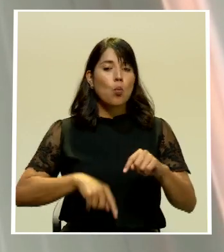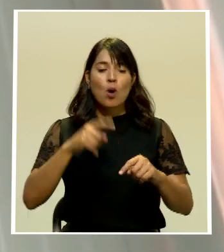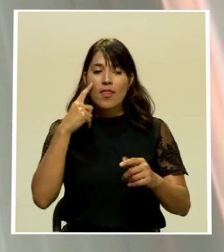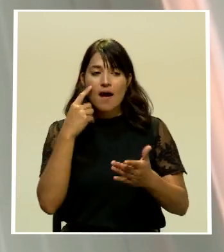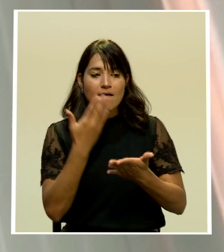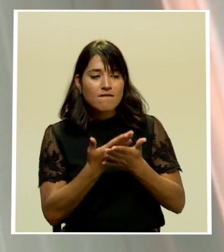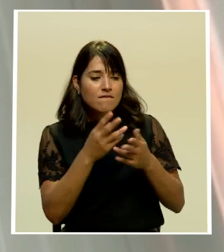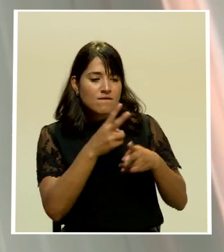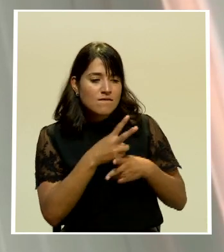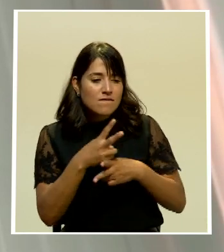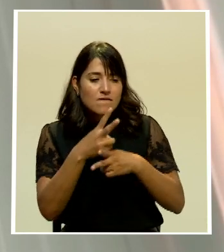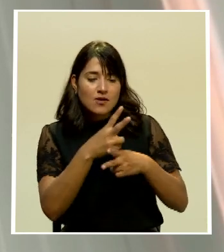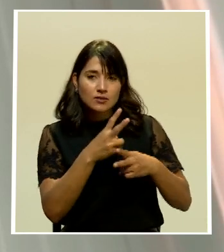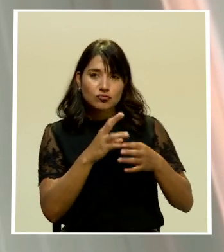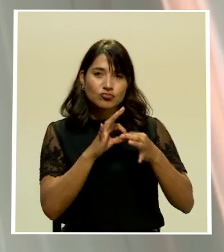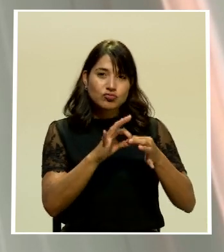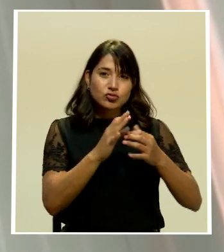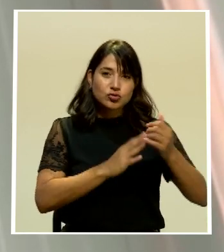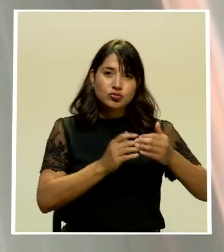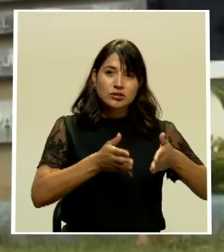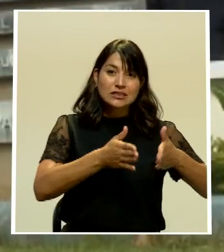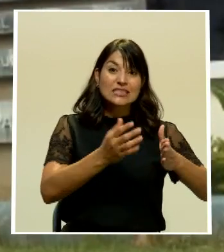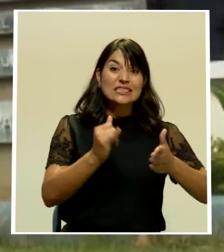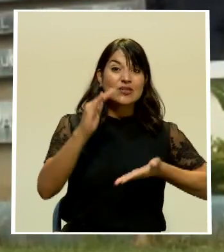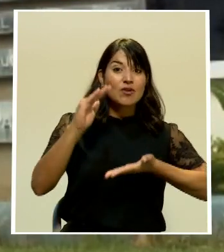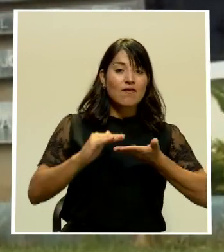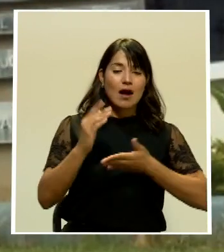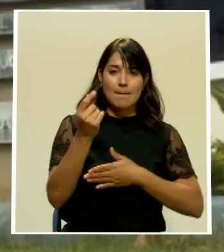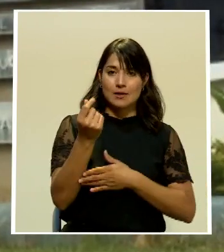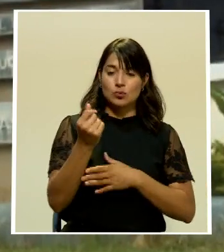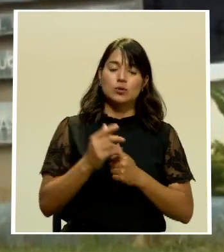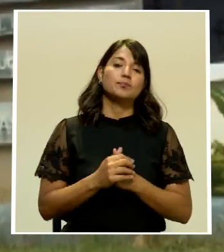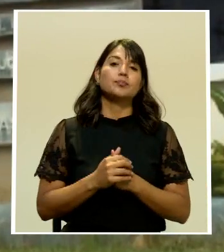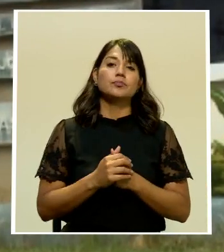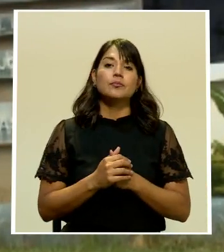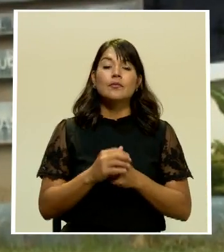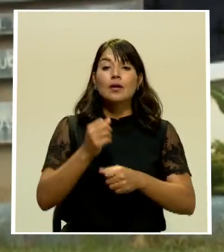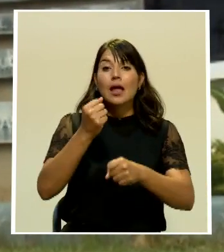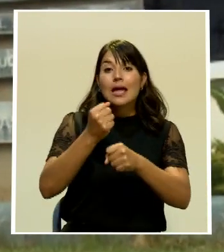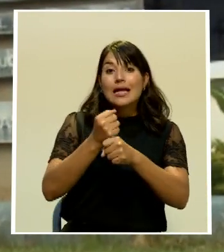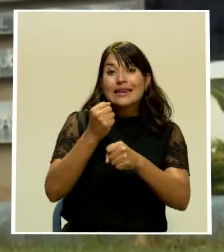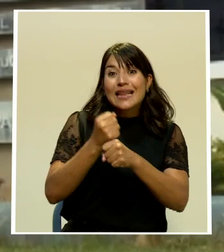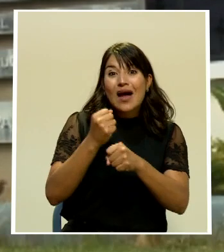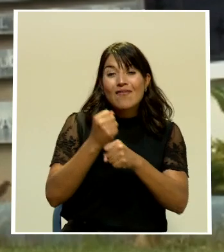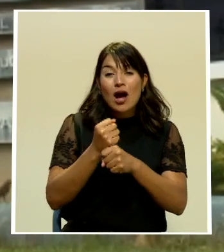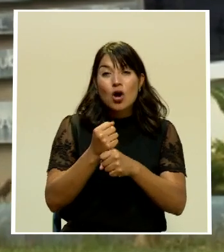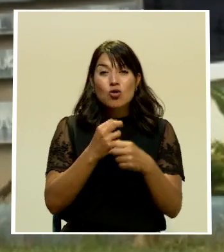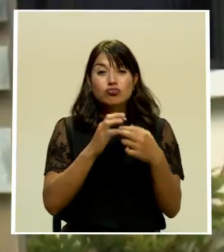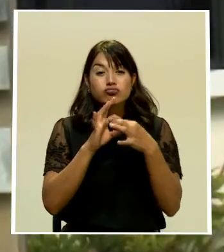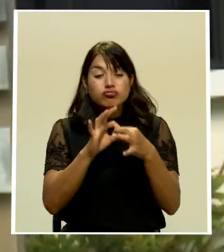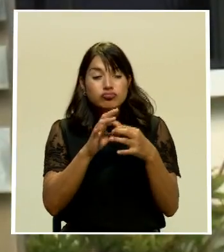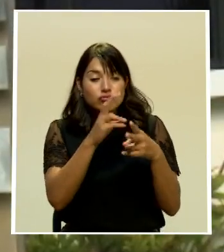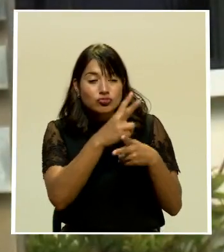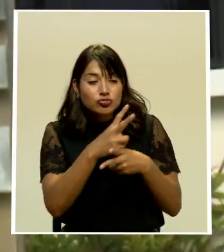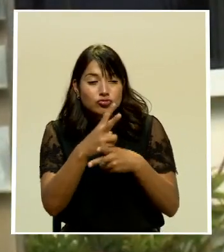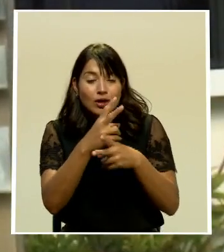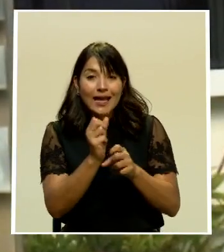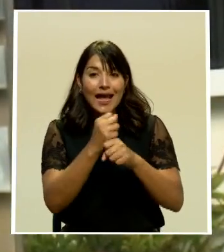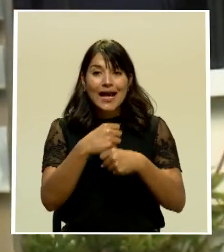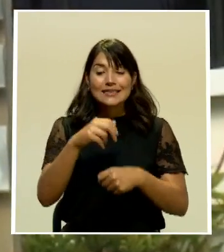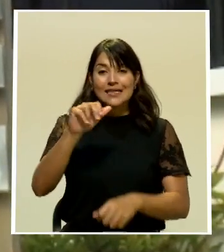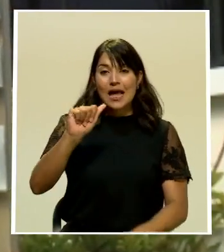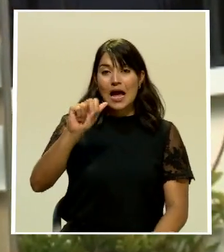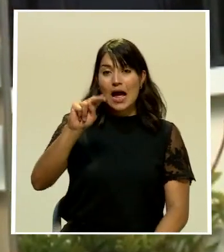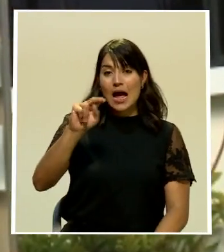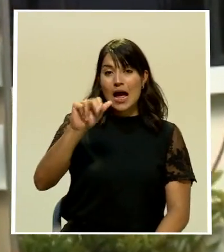con esta rebaja de presupuesto. Las gestiones y actividades de fiscalización que realiza la ANAME UCR